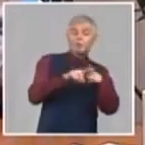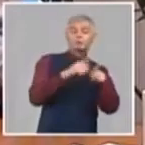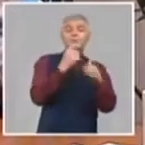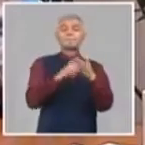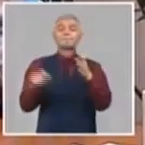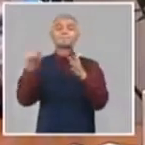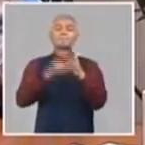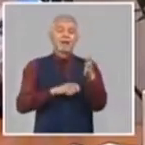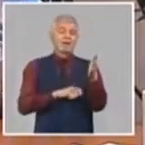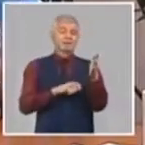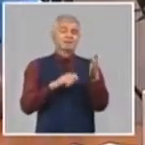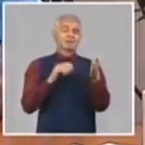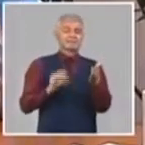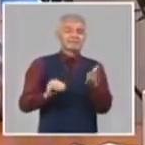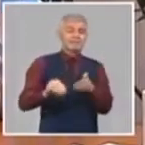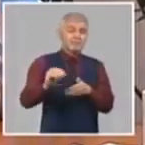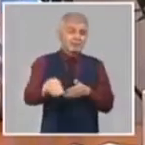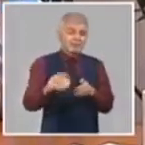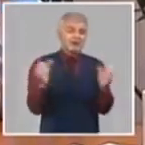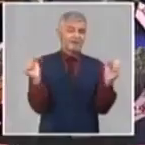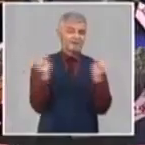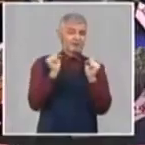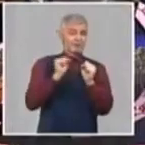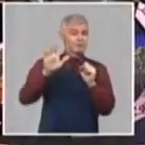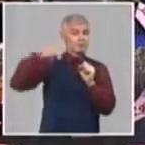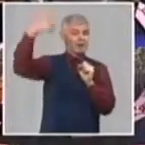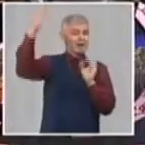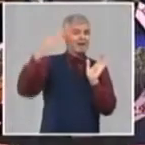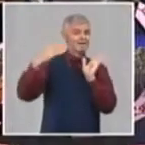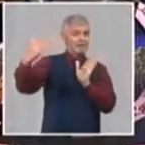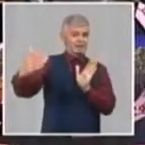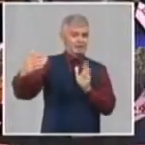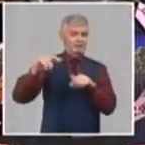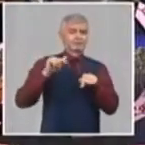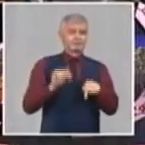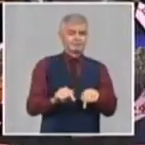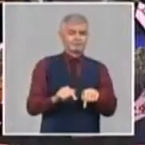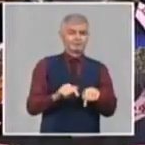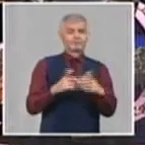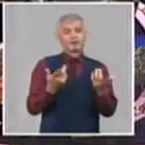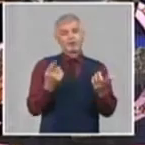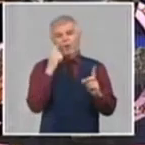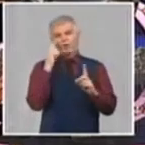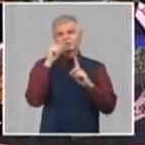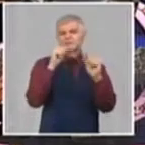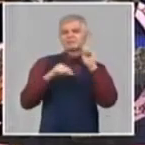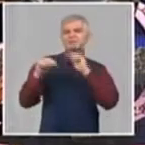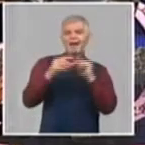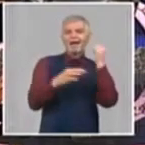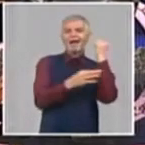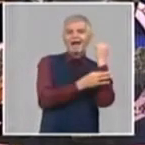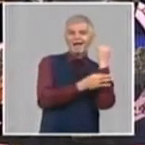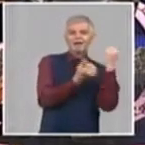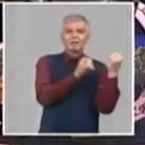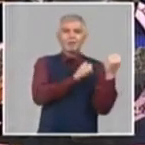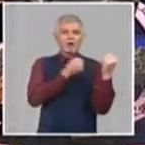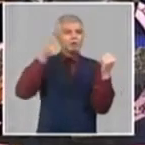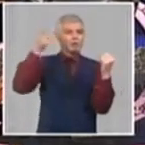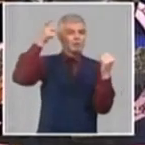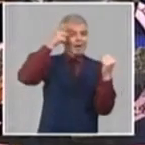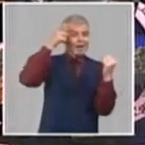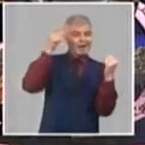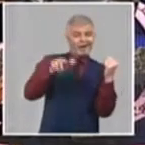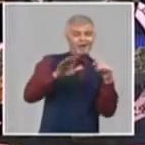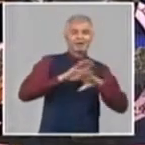es un gran reto que tiene el sector. Sobre el encargo estatal, tanto de carne vacuna como porcina, hoy las dos producciones están